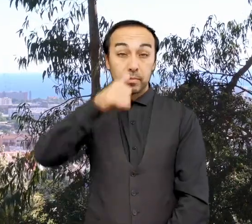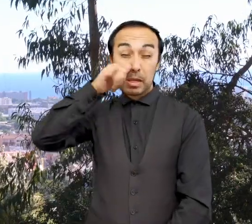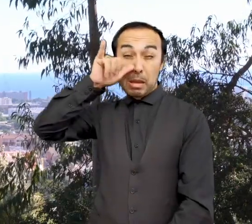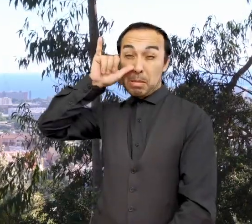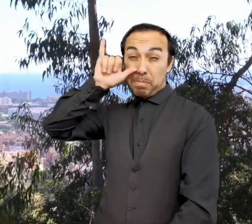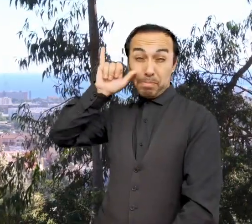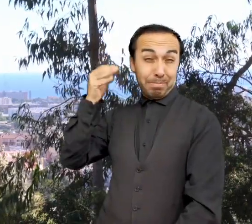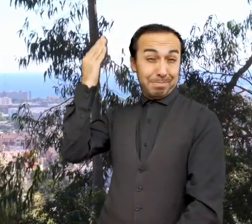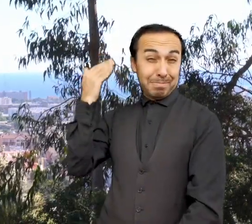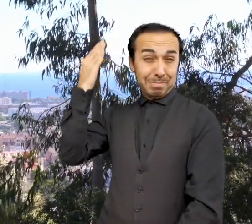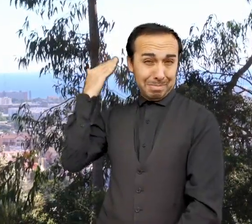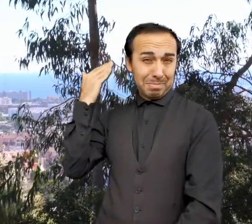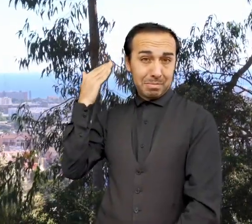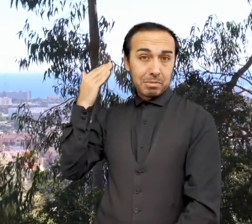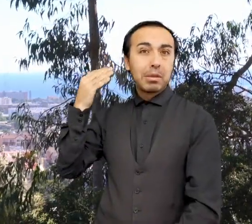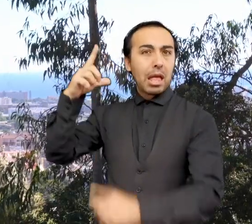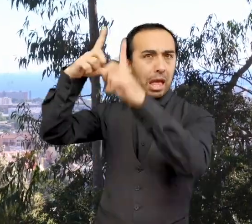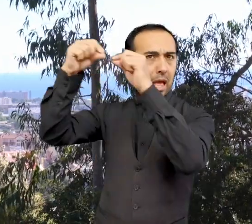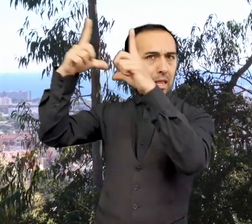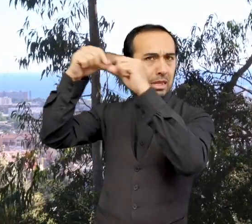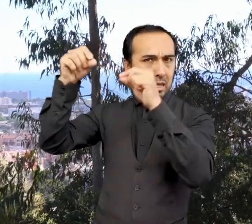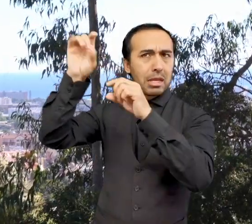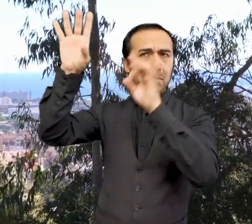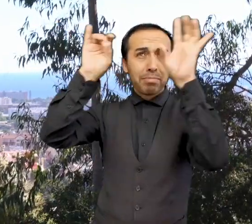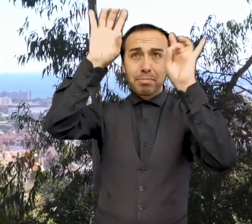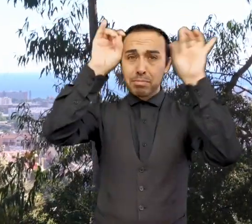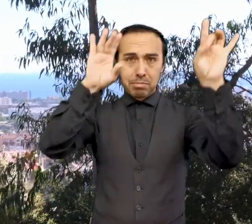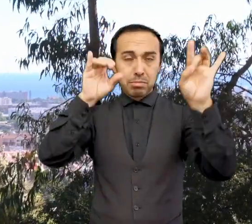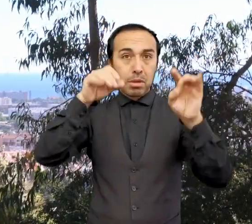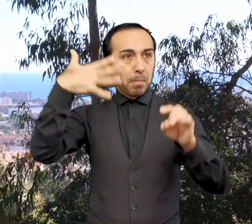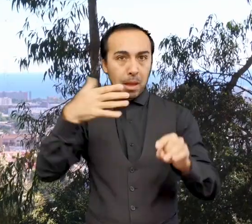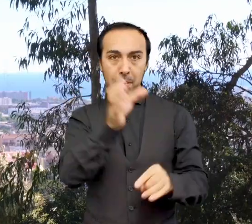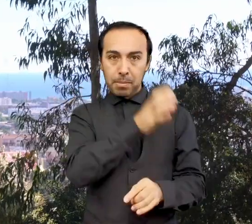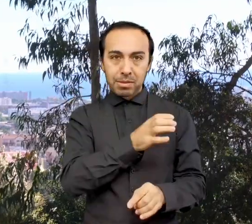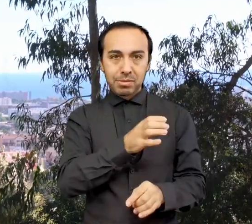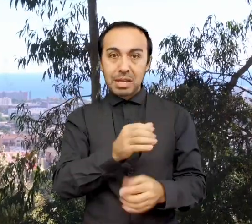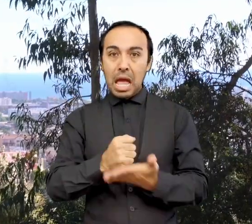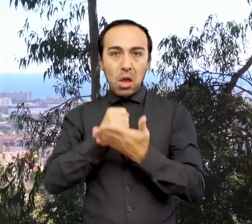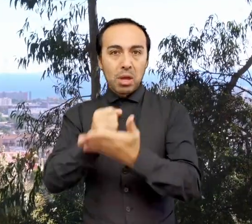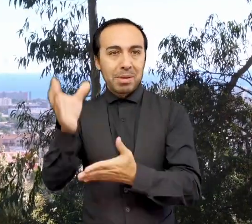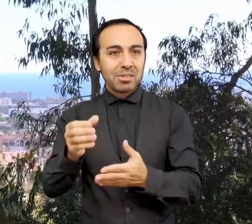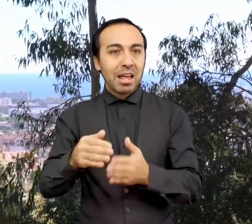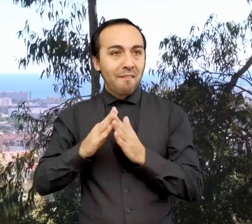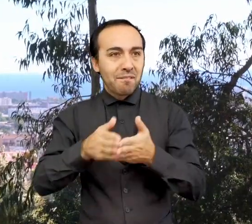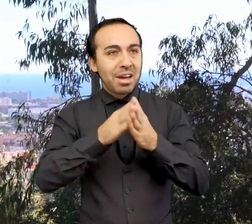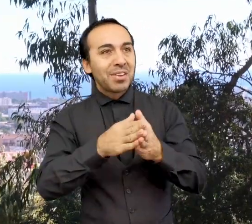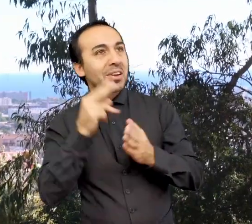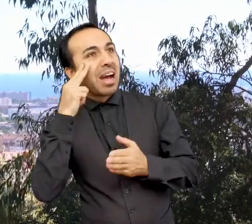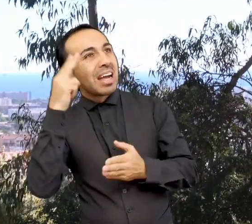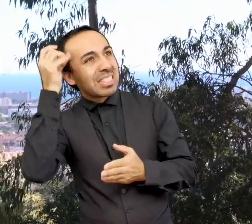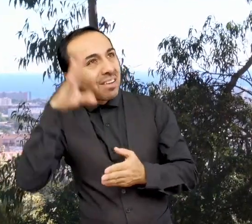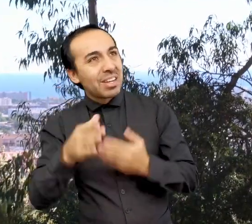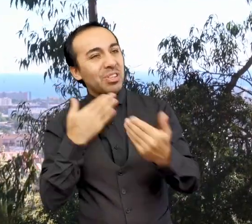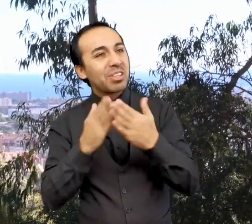Desde tiempos muy antiguos, las estrellas han sido importantes para el ser humano. Constituían una guía para los navegantes, pero lo más